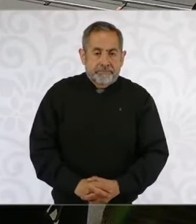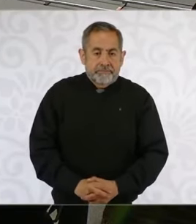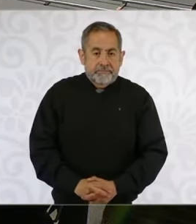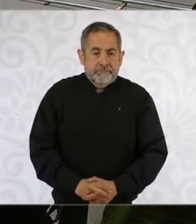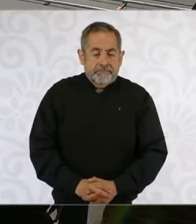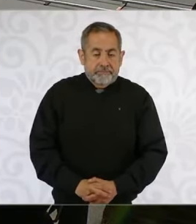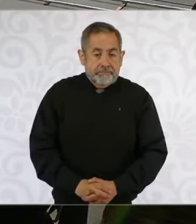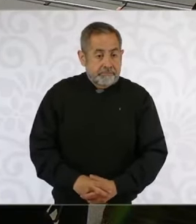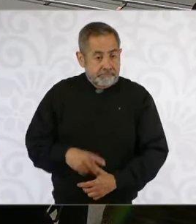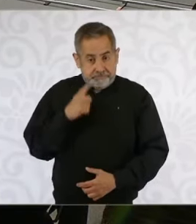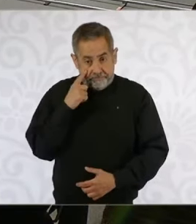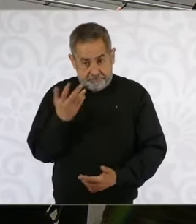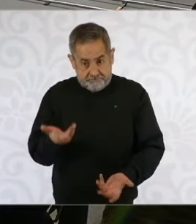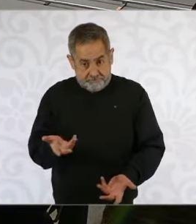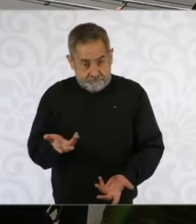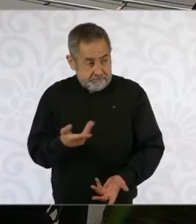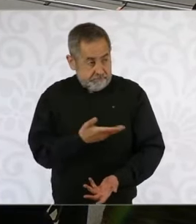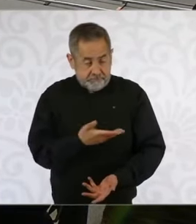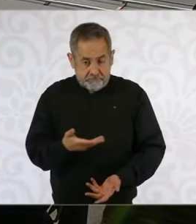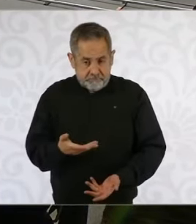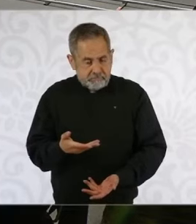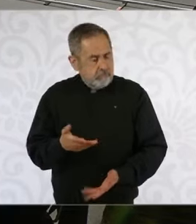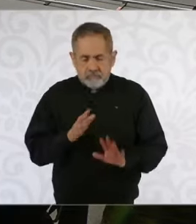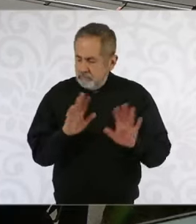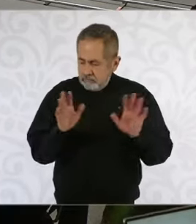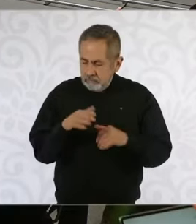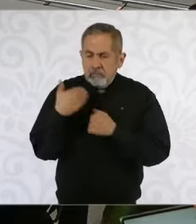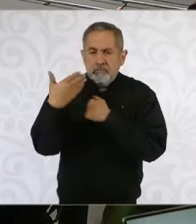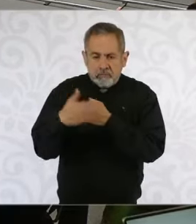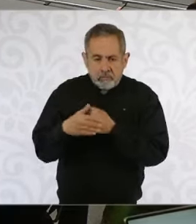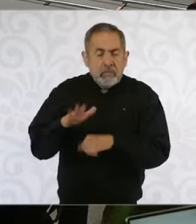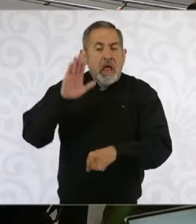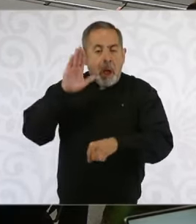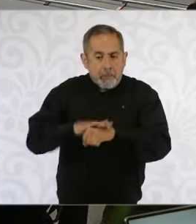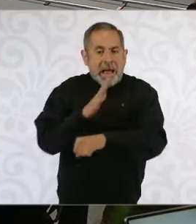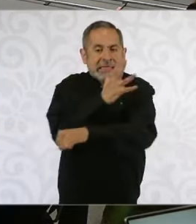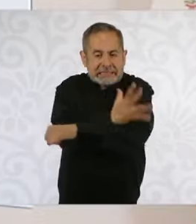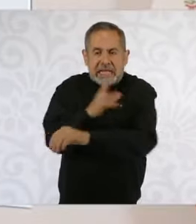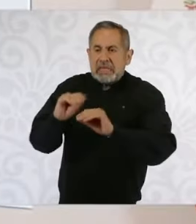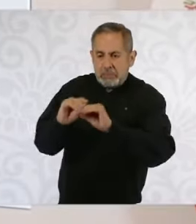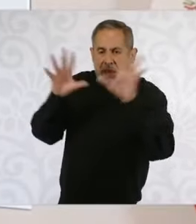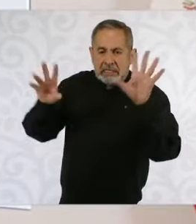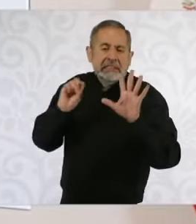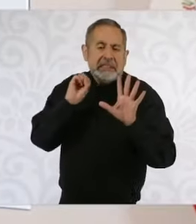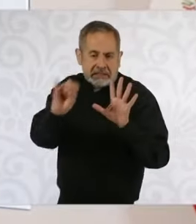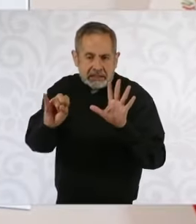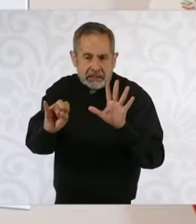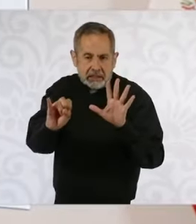Va a haber más transparencia ahora, pero no va haber corrupción, eso sí.